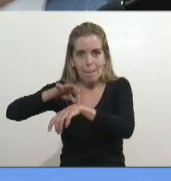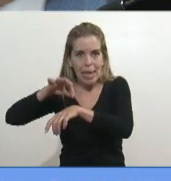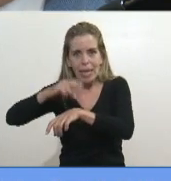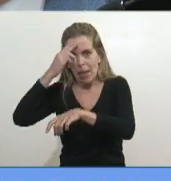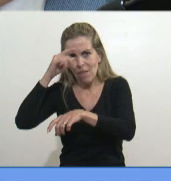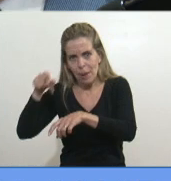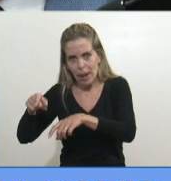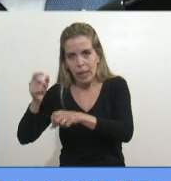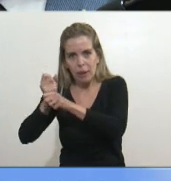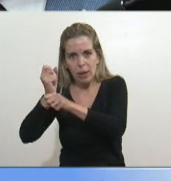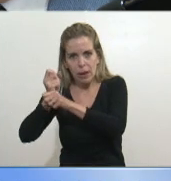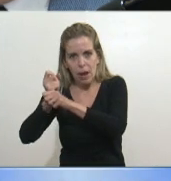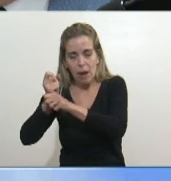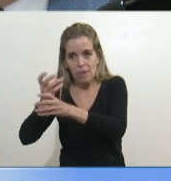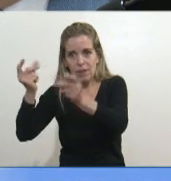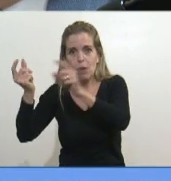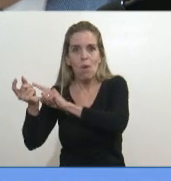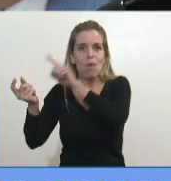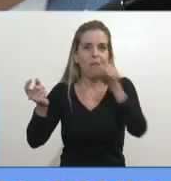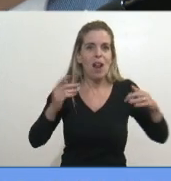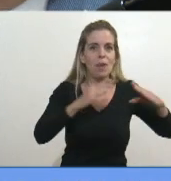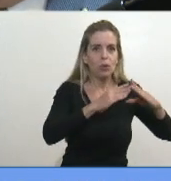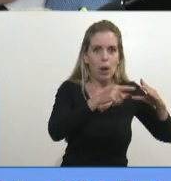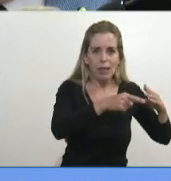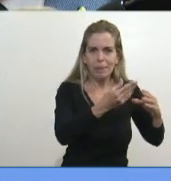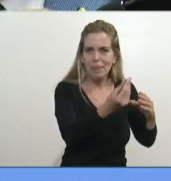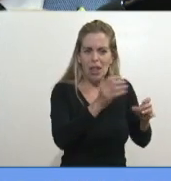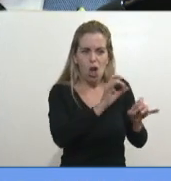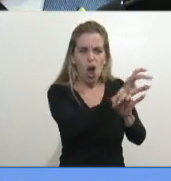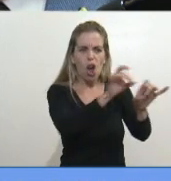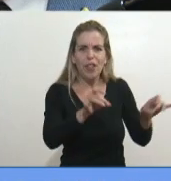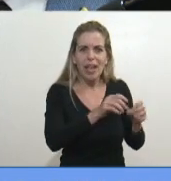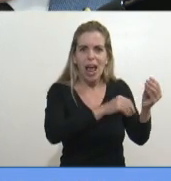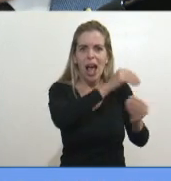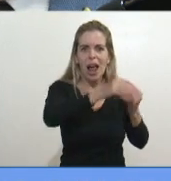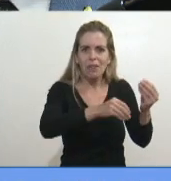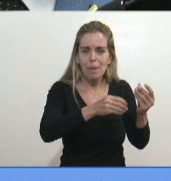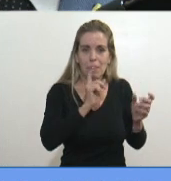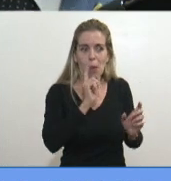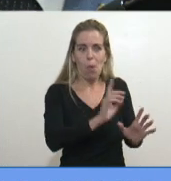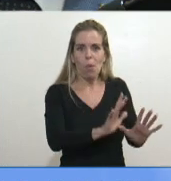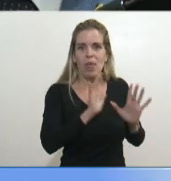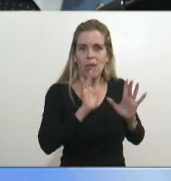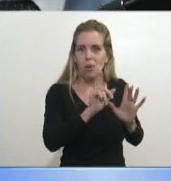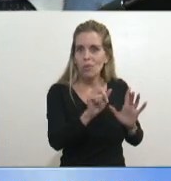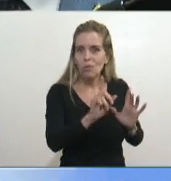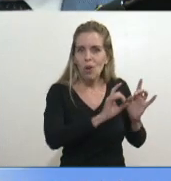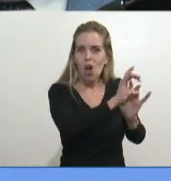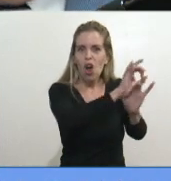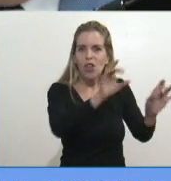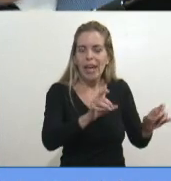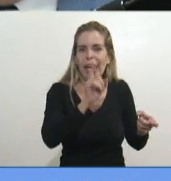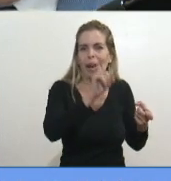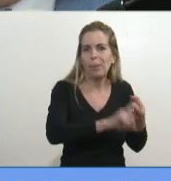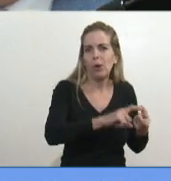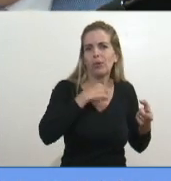que hacen y los protocolos rigurosos que tienen. Para que cuando vuelvan a sus casas, tienen que tener cuidado, bueno, de no infectar a su esposa, a su esposo,